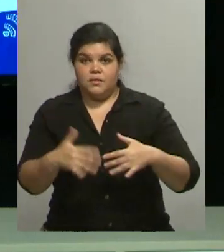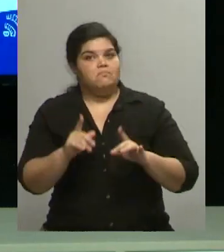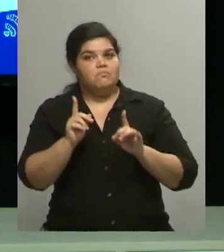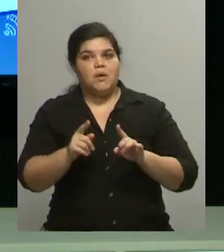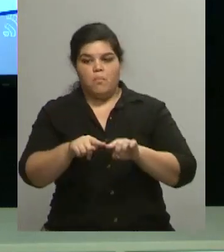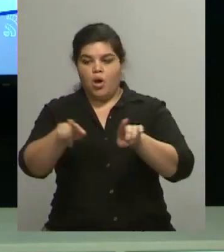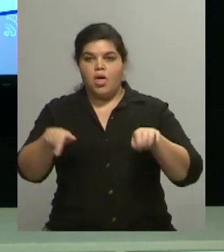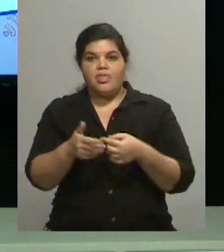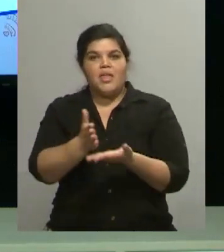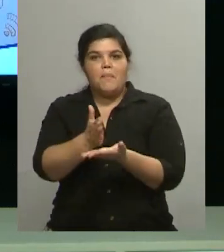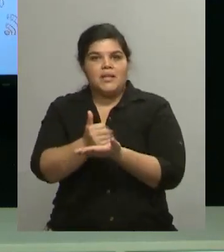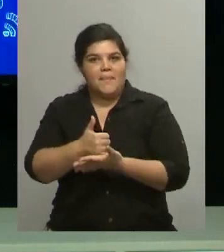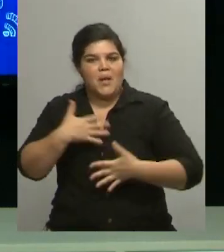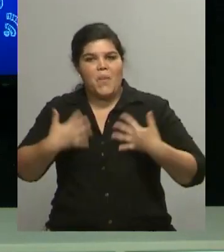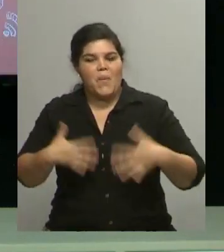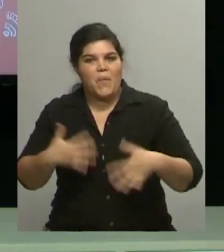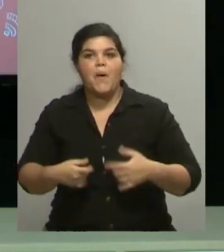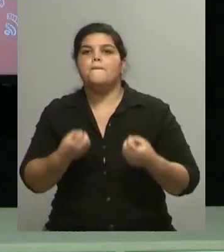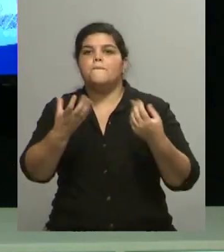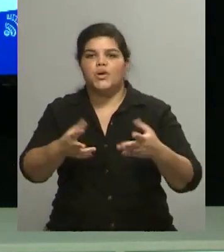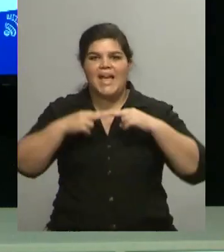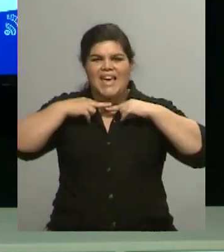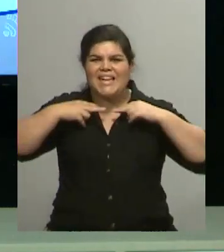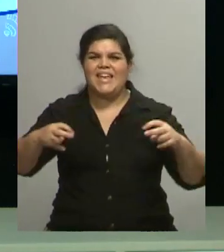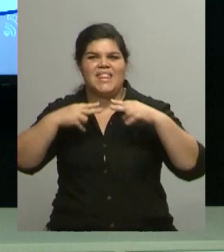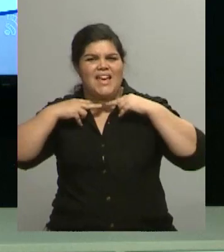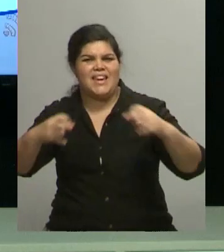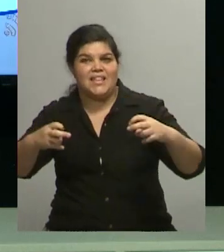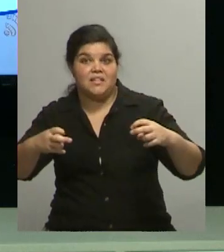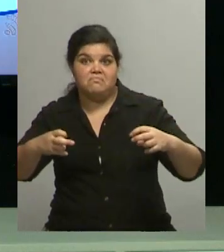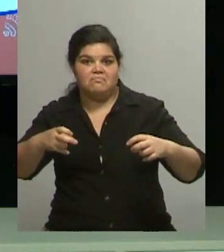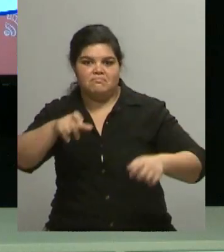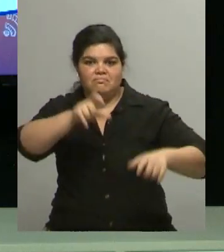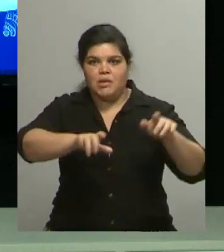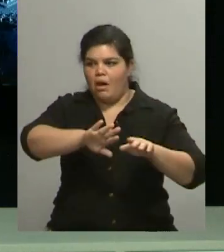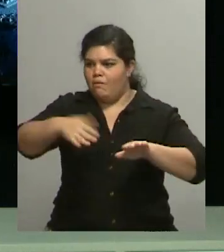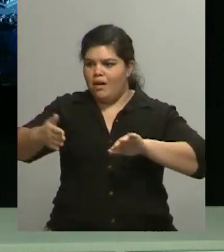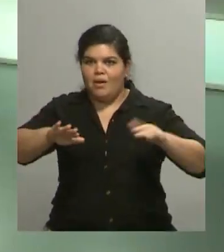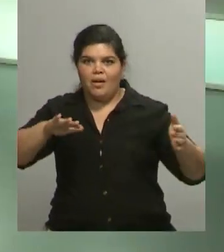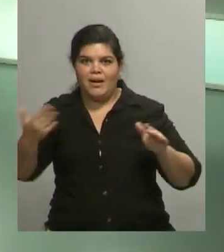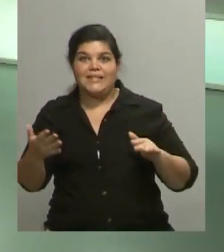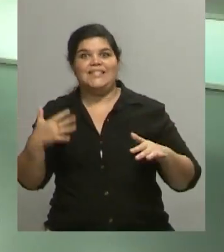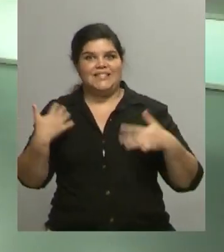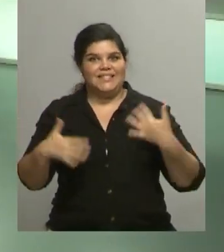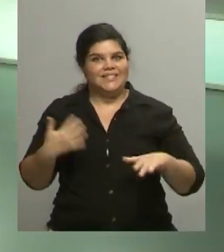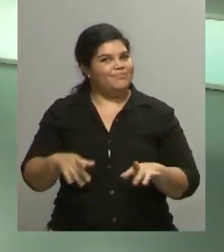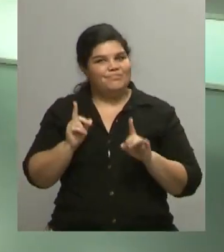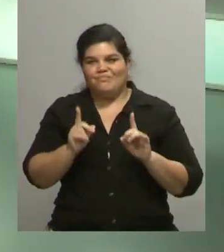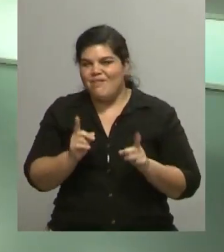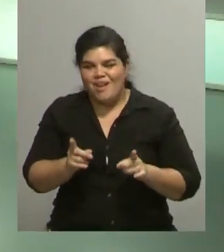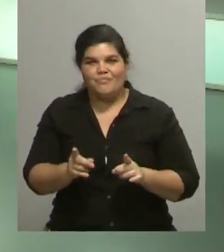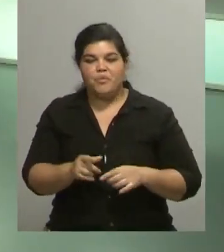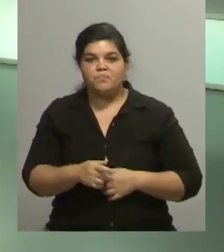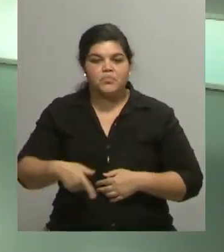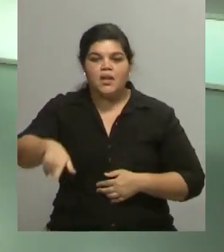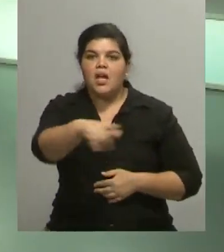por supuesto, porque era un grito pelado todo el tiempo, cada día que me tocaba, pero fue impresionante cómo las chicas